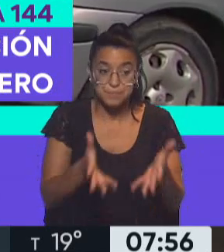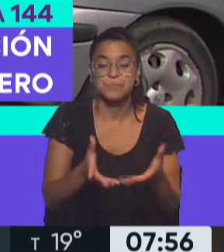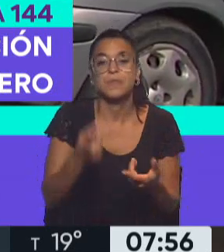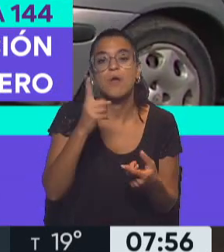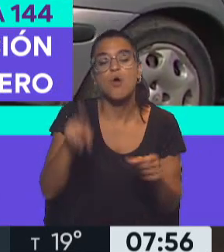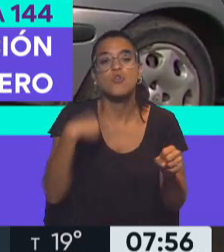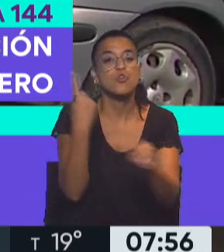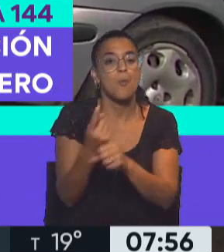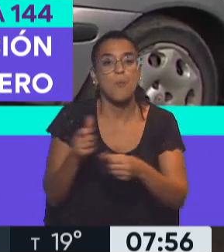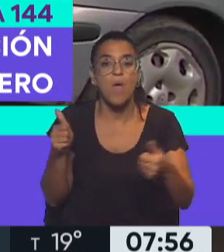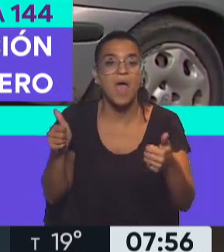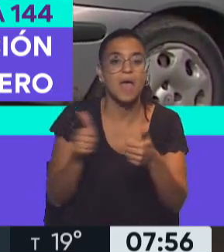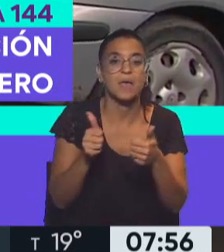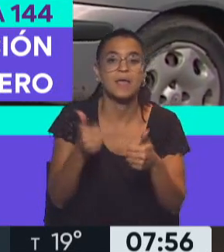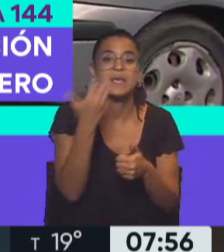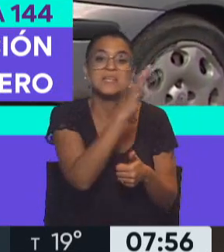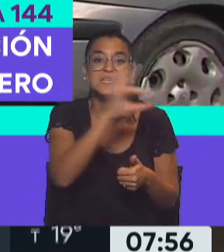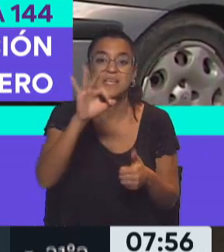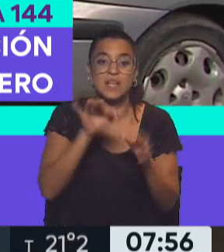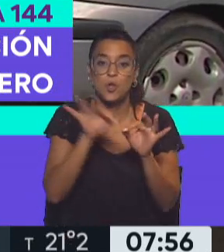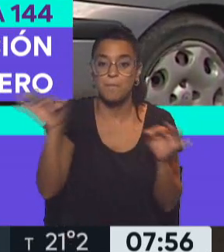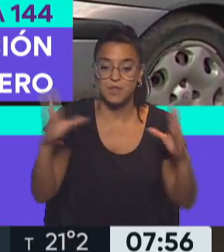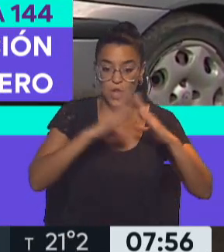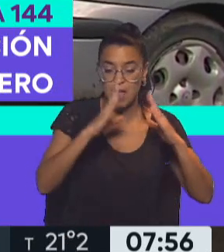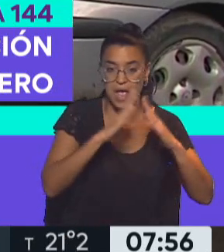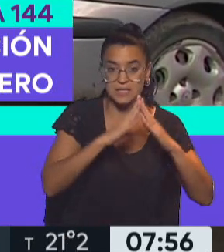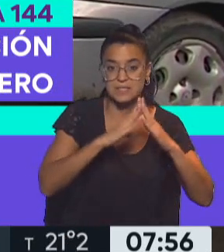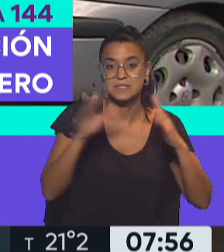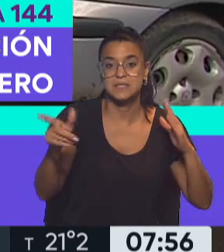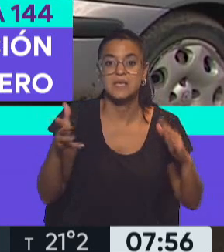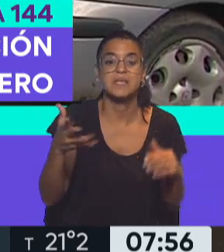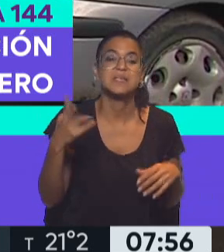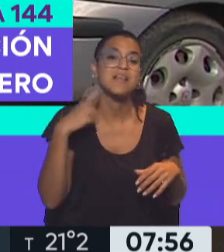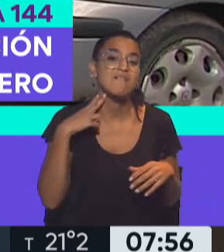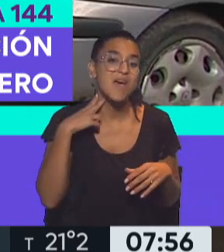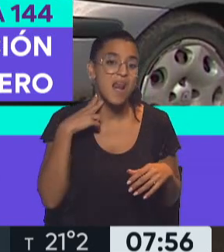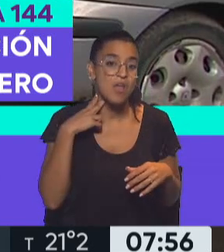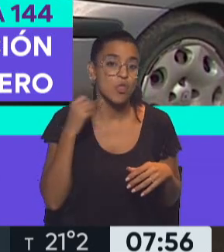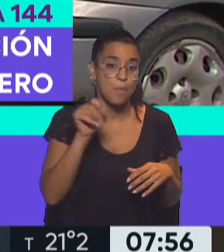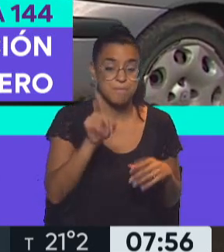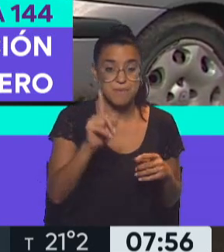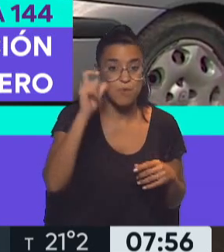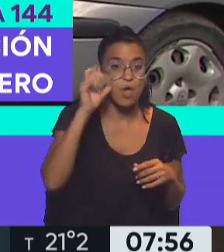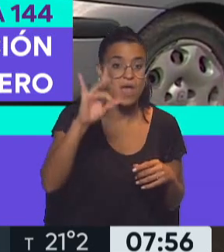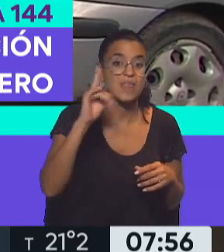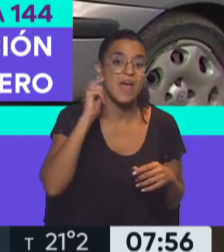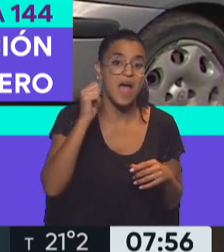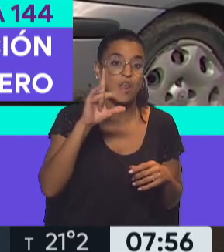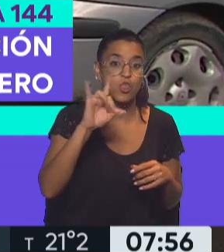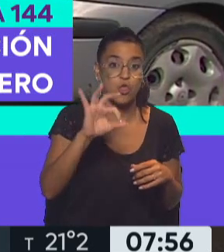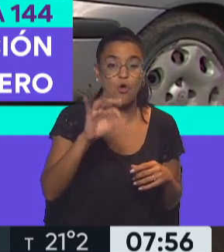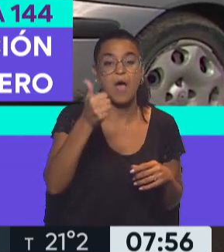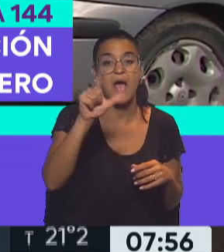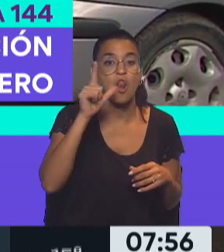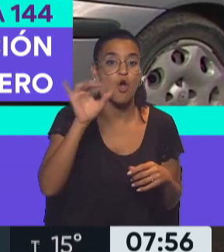impide otra vez acercarse a menos de 500 metros de su domicilio particular de San Fernando, decir, el domicilio de Edgardo Aló, el papá